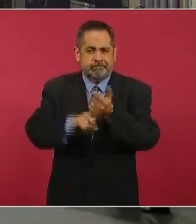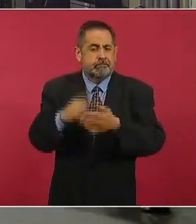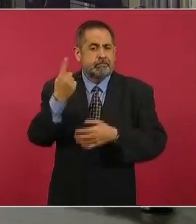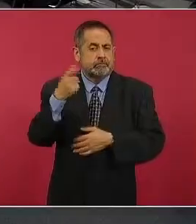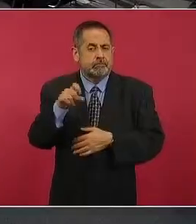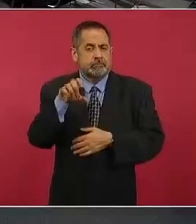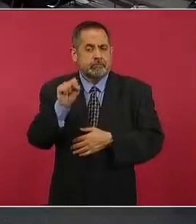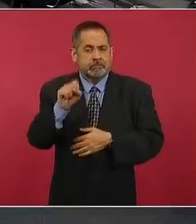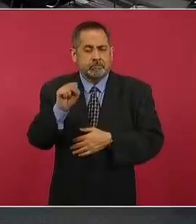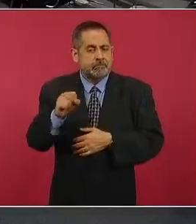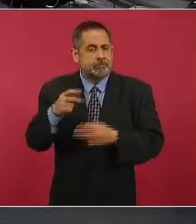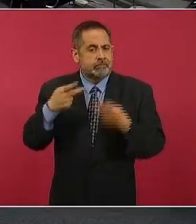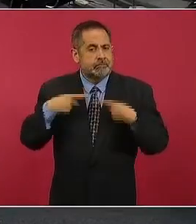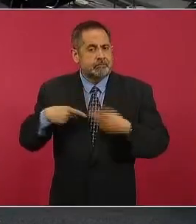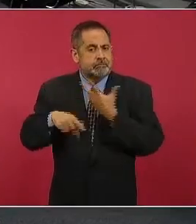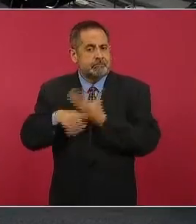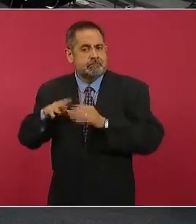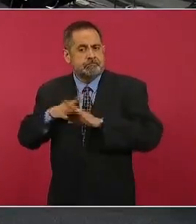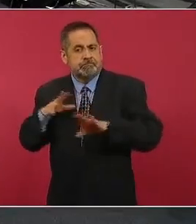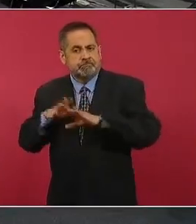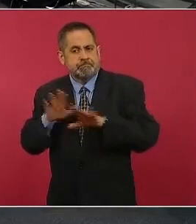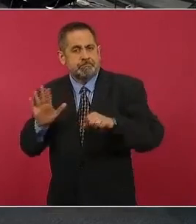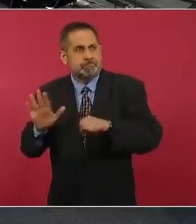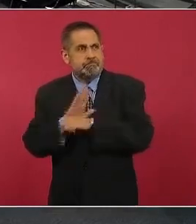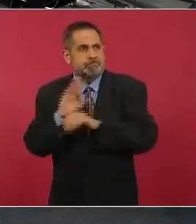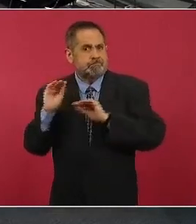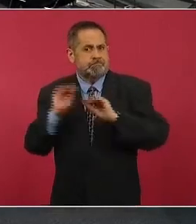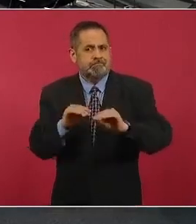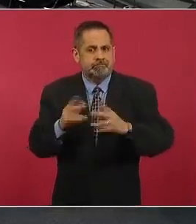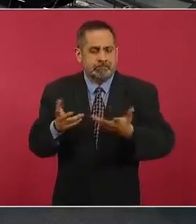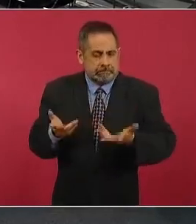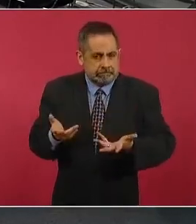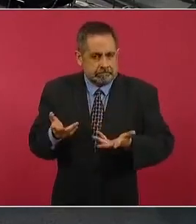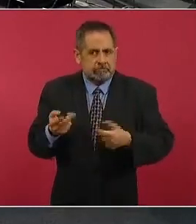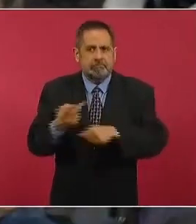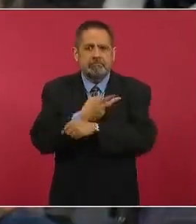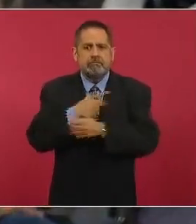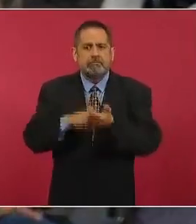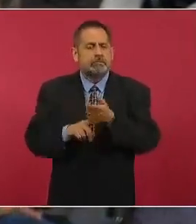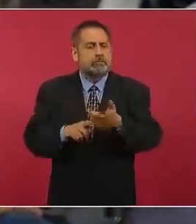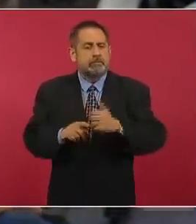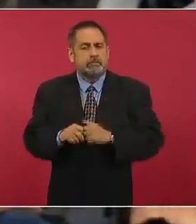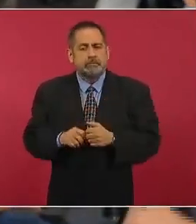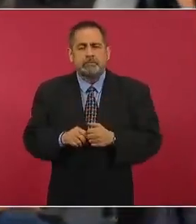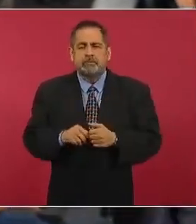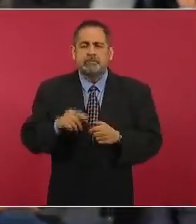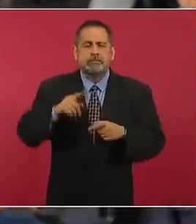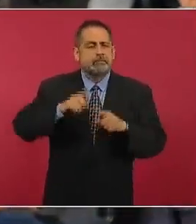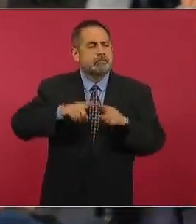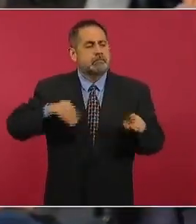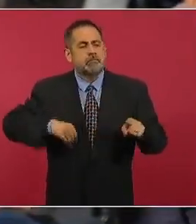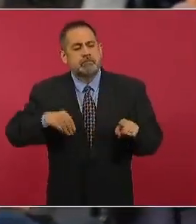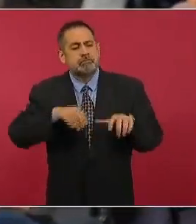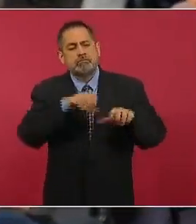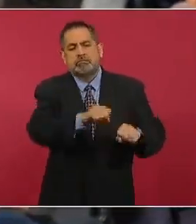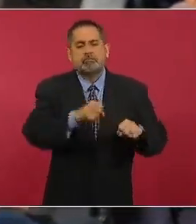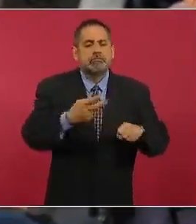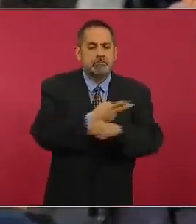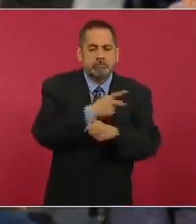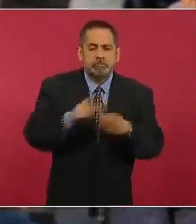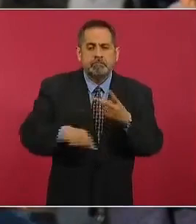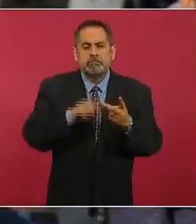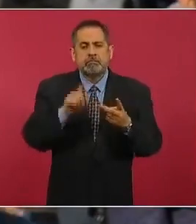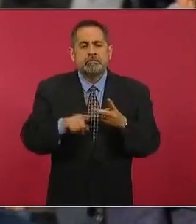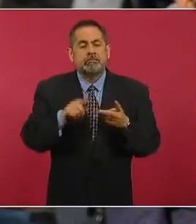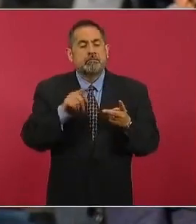migrantes o más si pudieran si tienen información en torno a qué sucedió con los que fueron responsables que sucedió también con